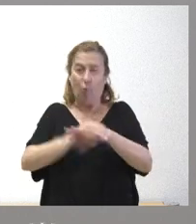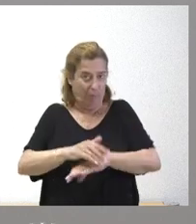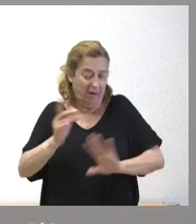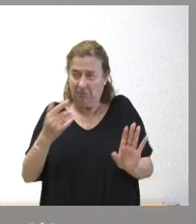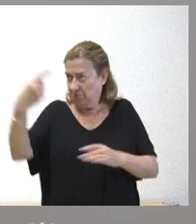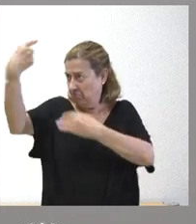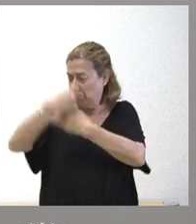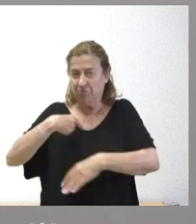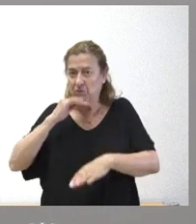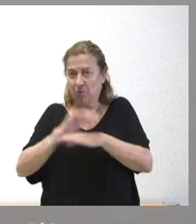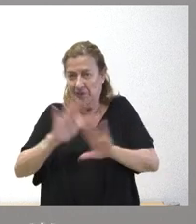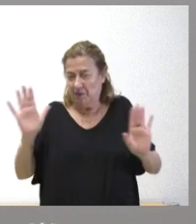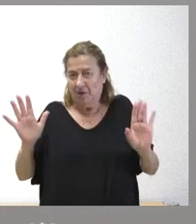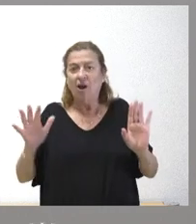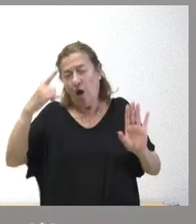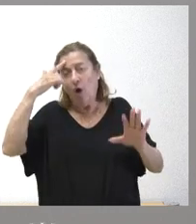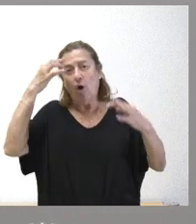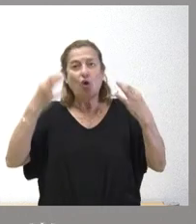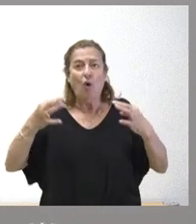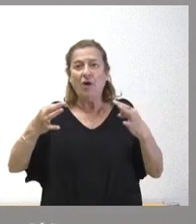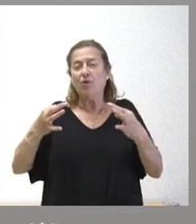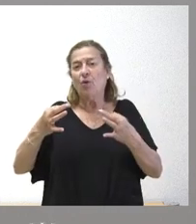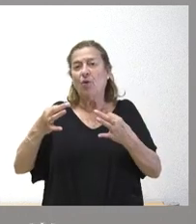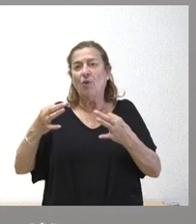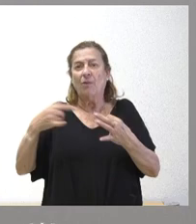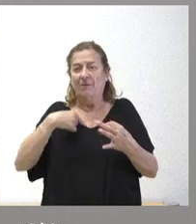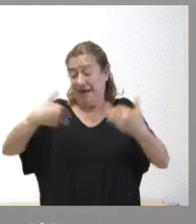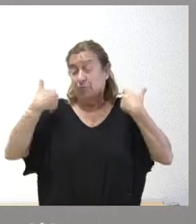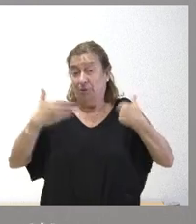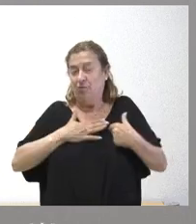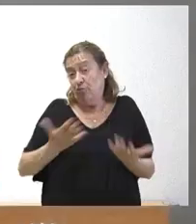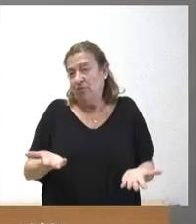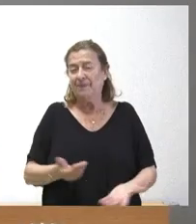en la medida en que lógicamente es nuestra responsabilidad.